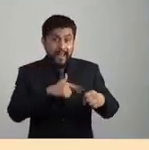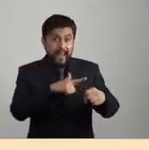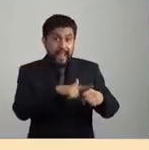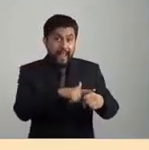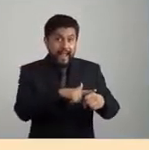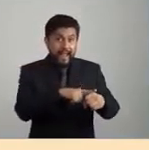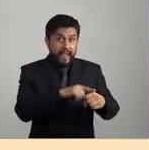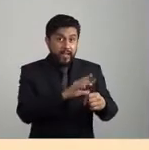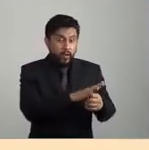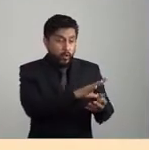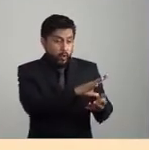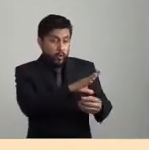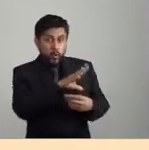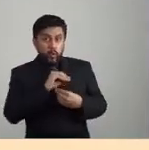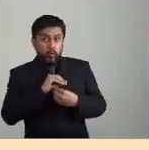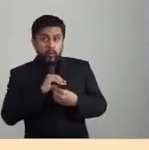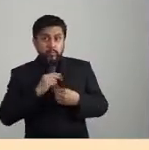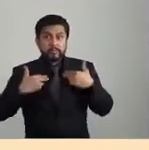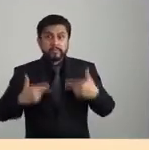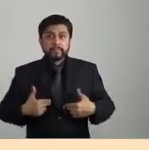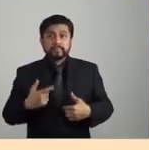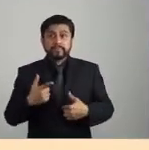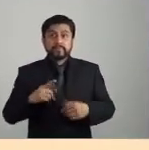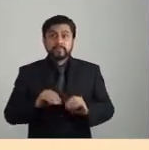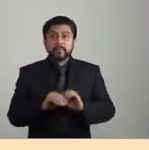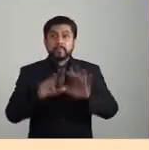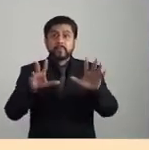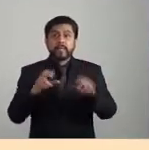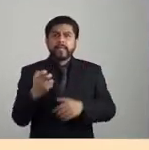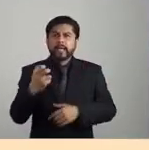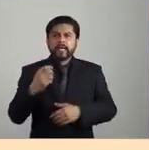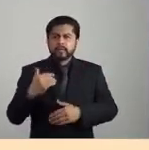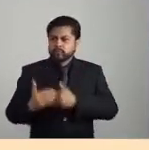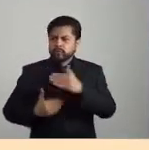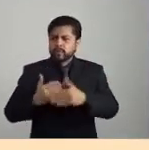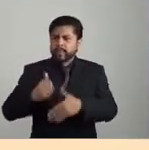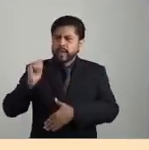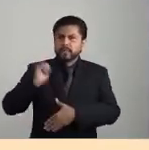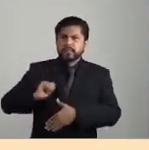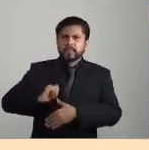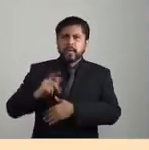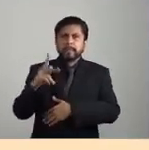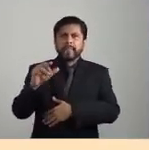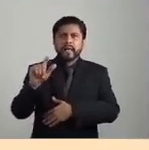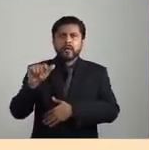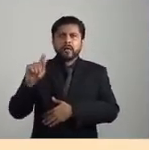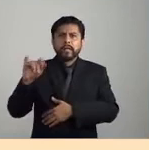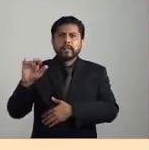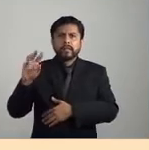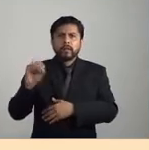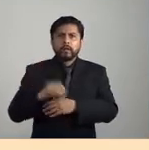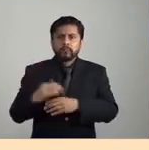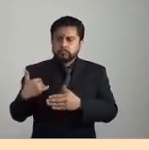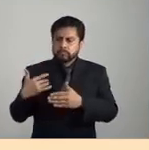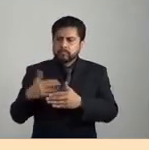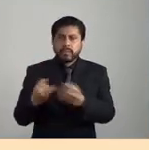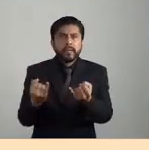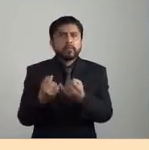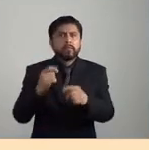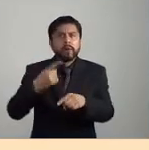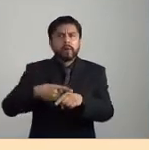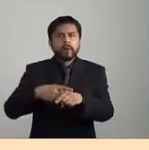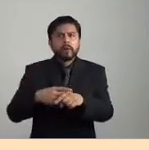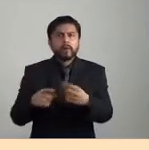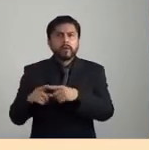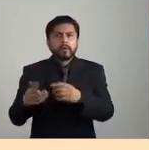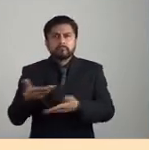europea, en el tránsito del paleolítico al neolítico. No me voy a extender en eso. En cualquier caso, ahora mismo